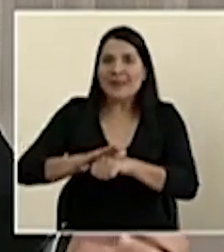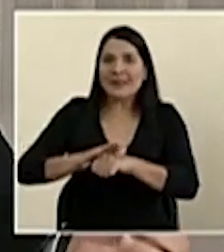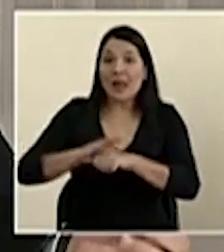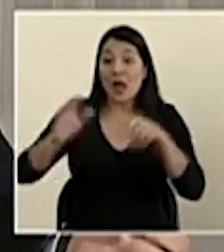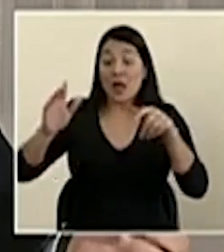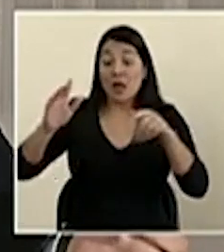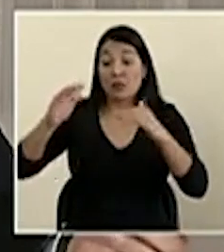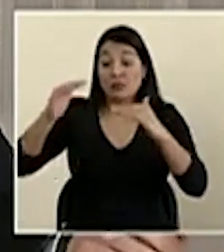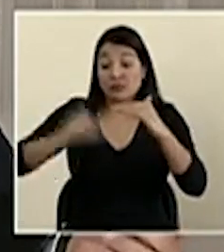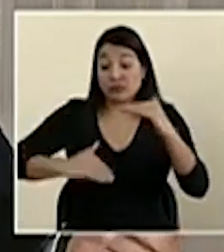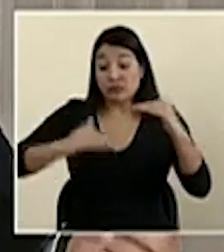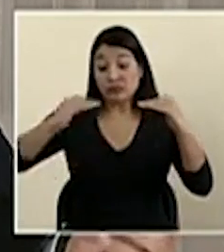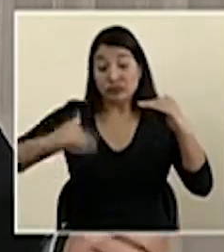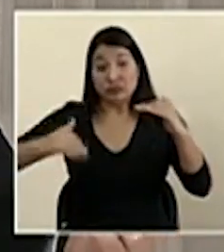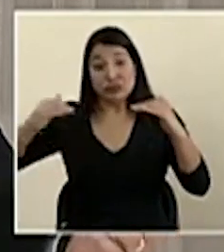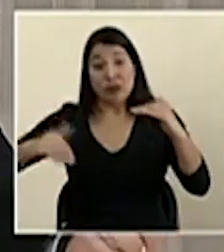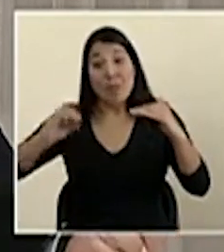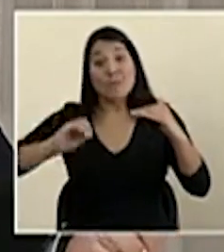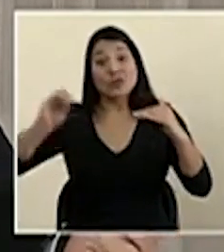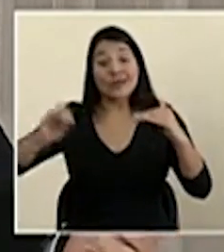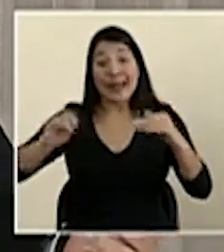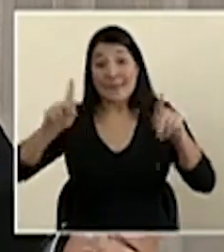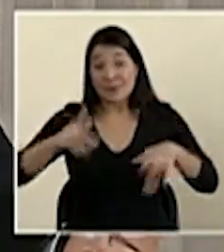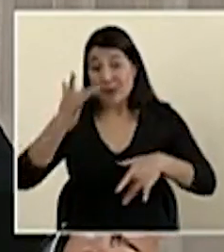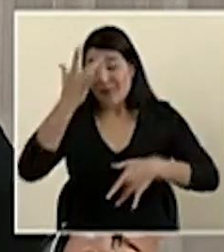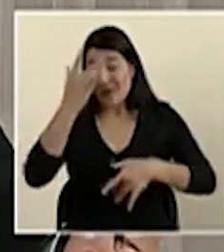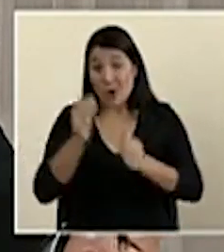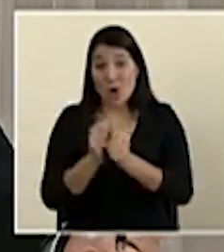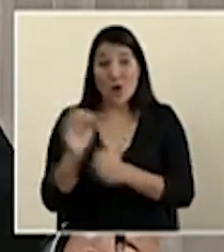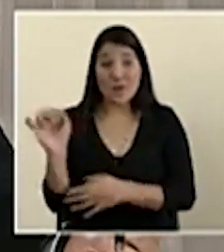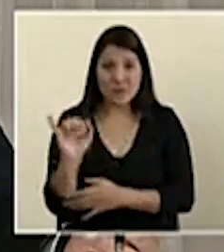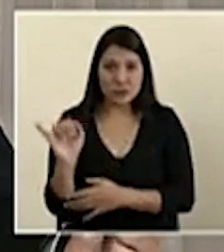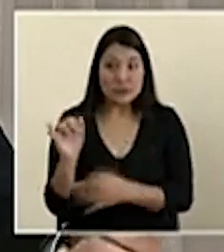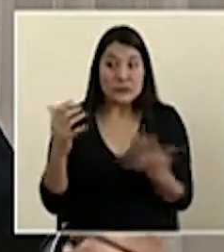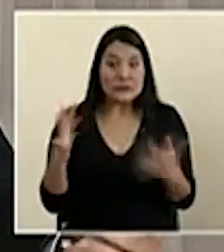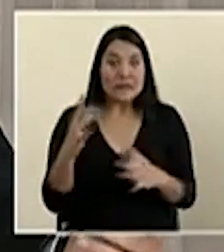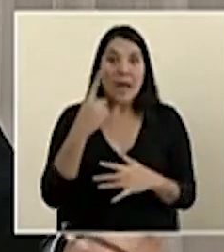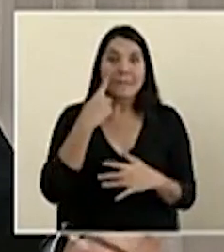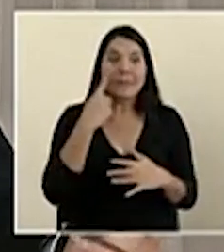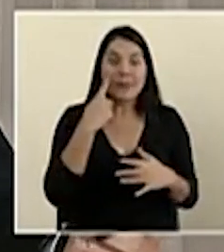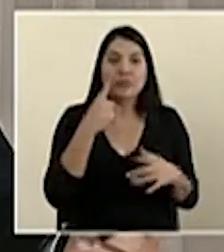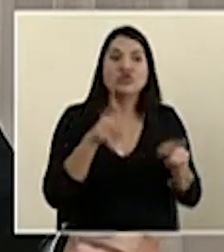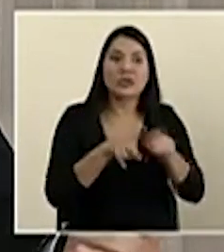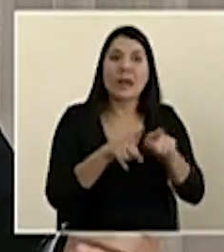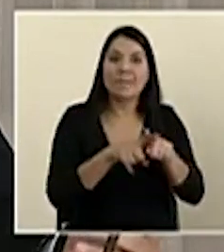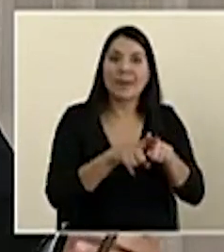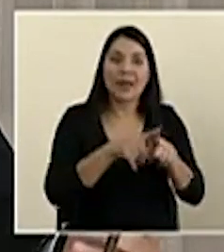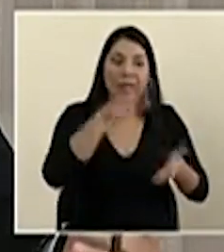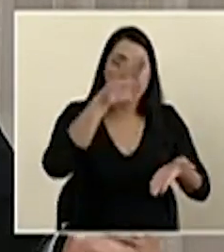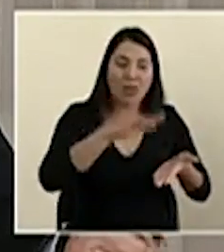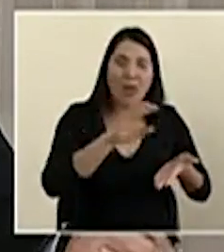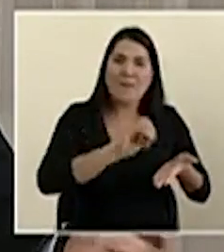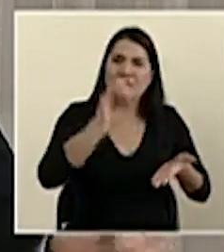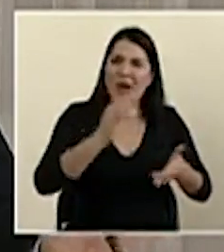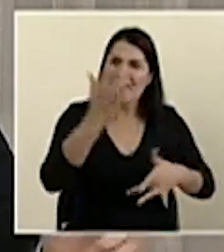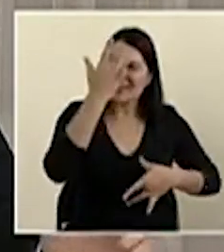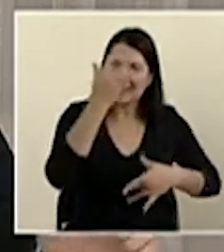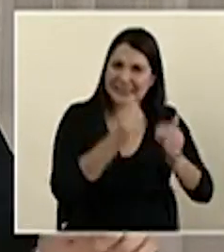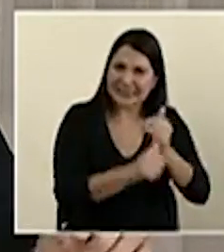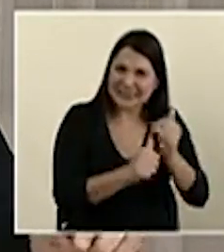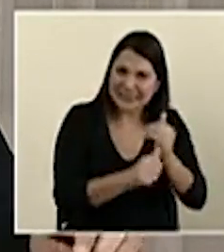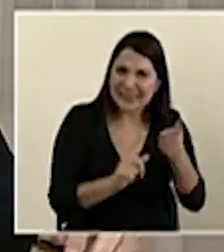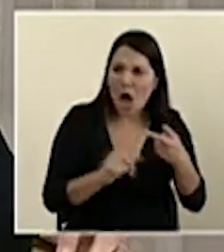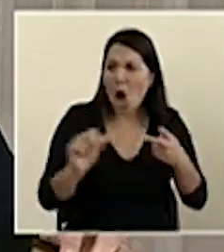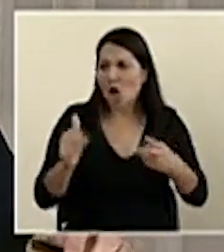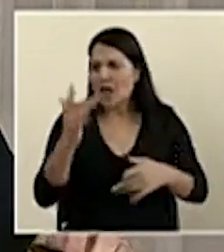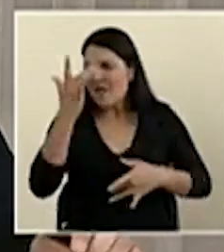hemos estado indicando, les aseguro, ya estamos viendo una disminución, por ejemplo, en diarreas, en otras infecciones respiratorias, en otras enfermedades